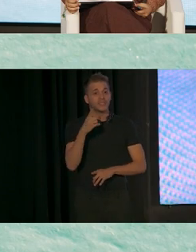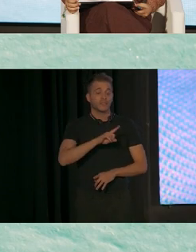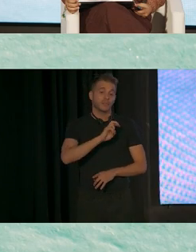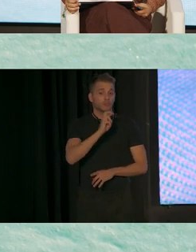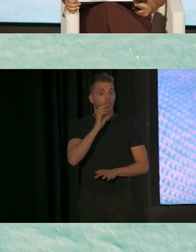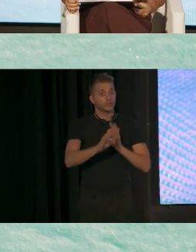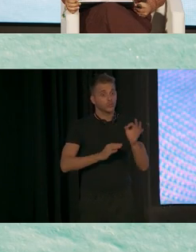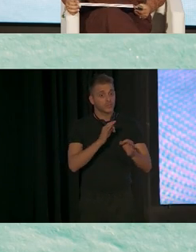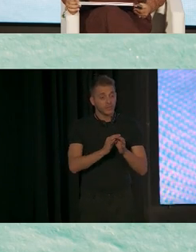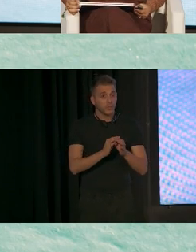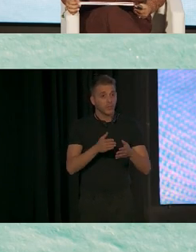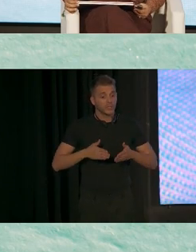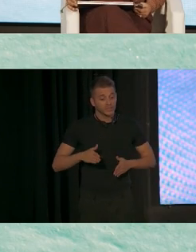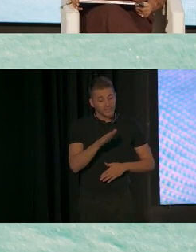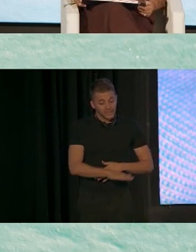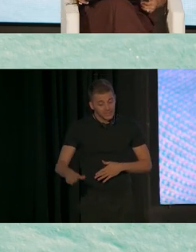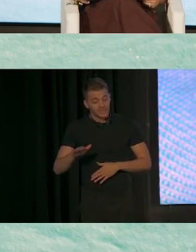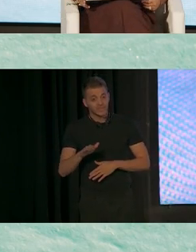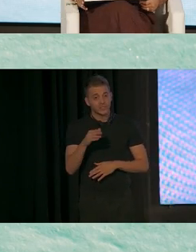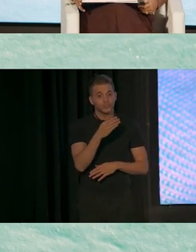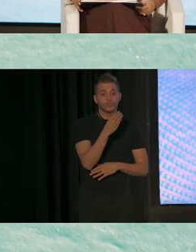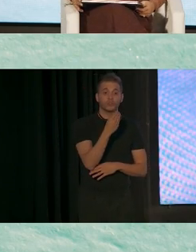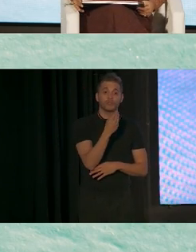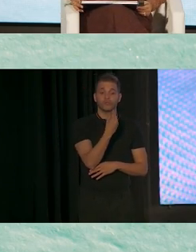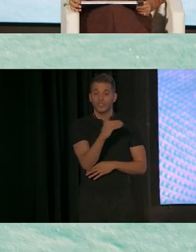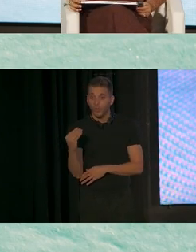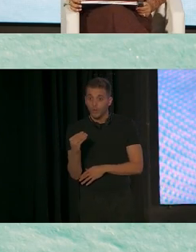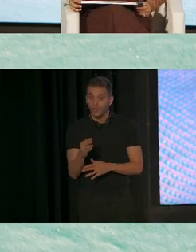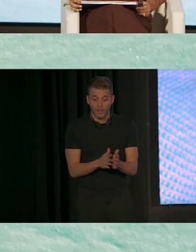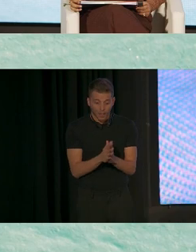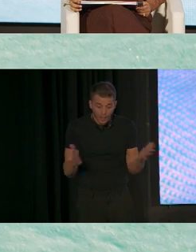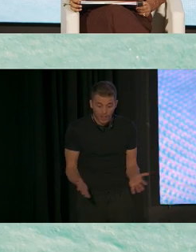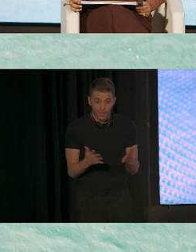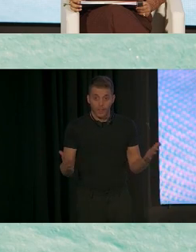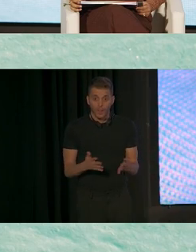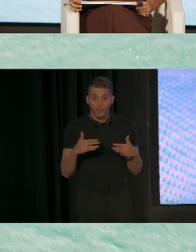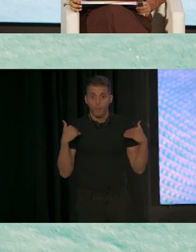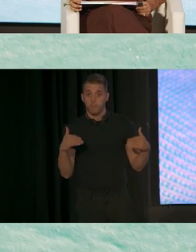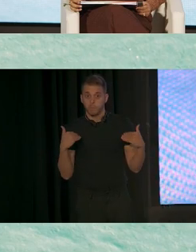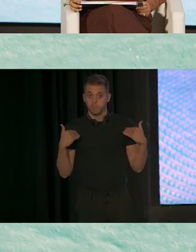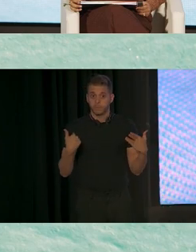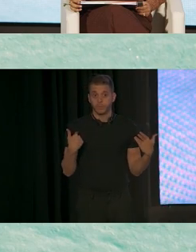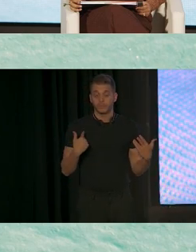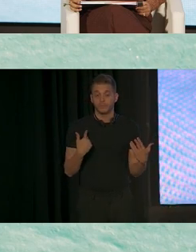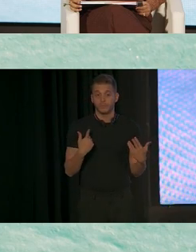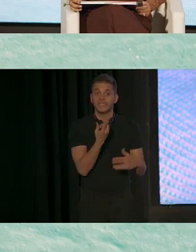que ayudan a los niños y a los jóvenes a mantenerse activos, a mantenerse activos